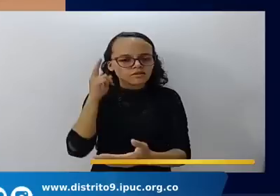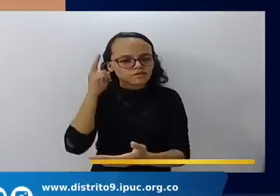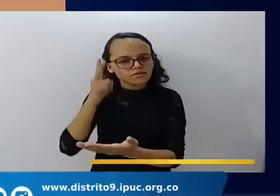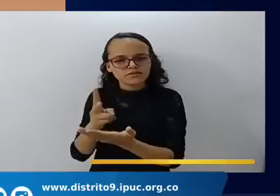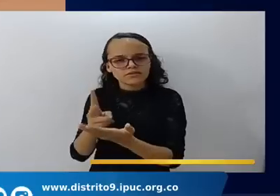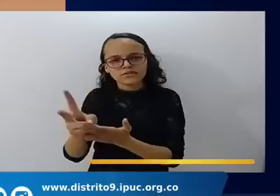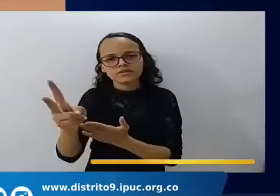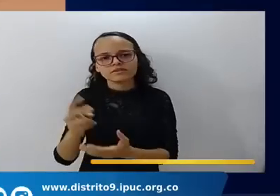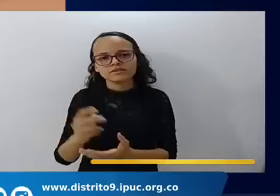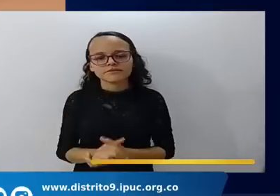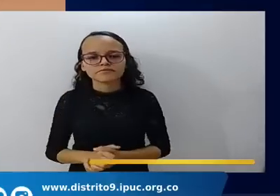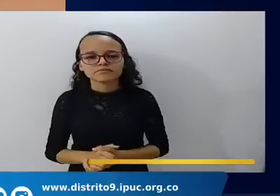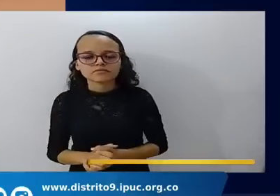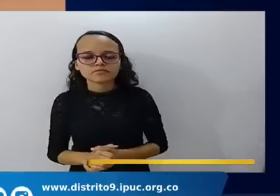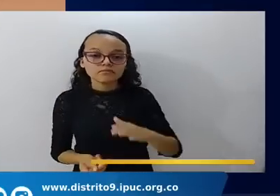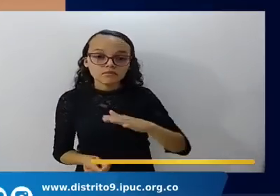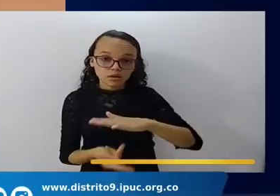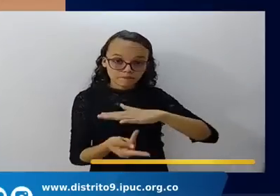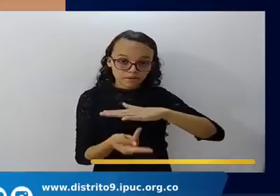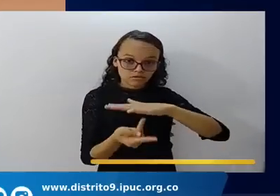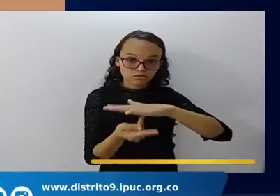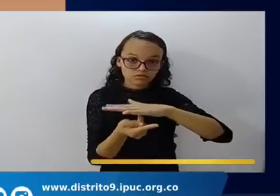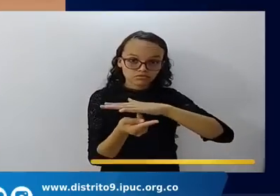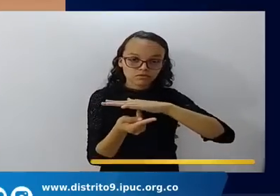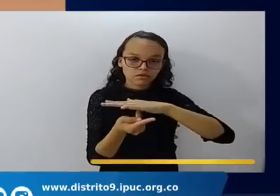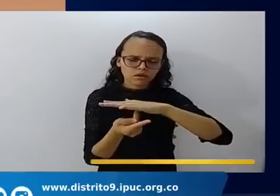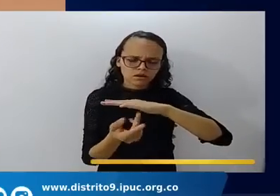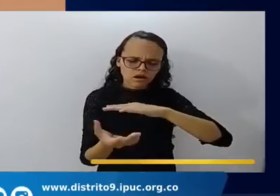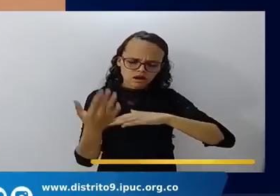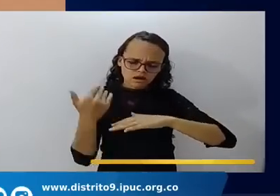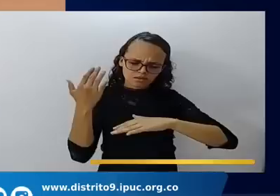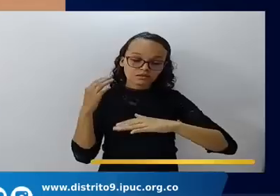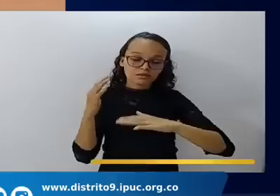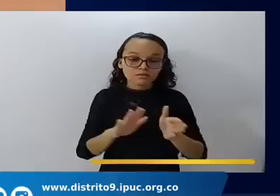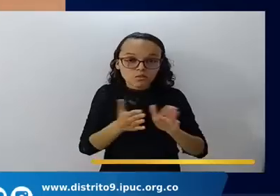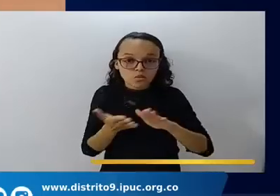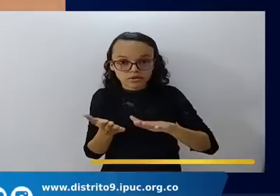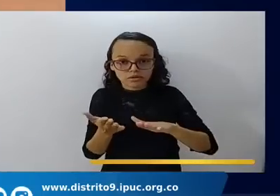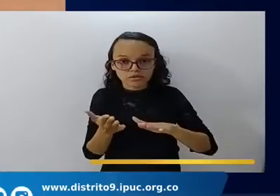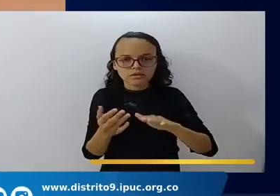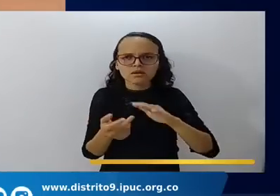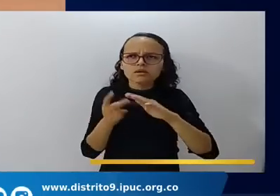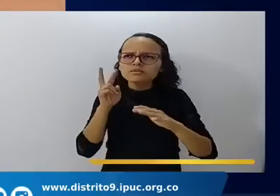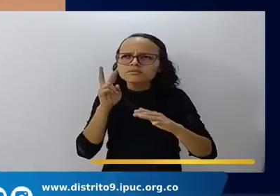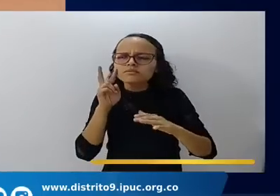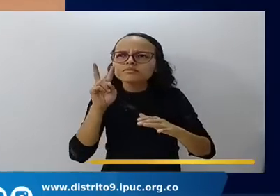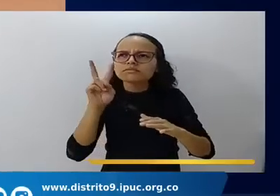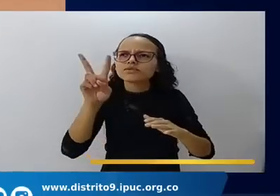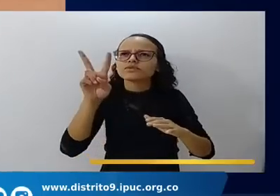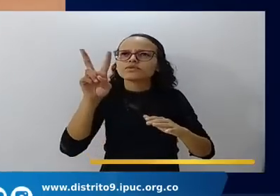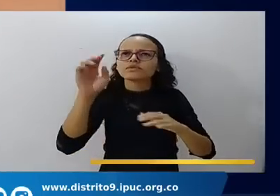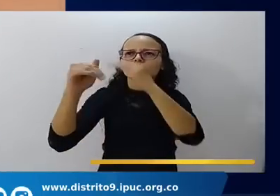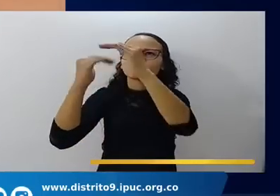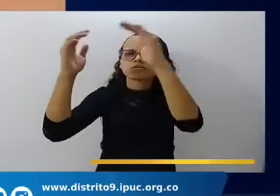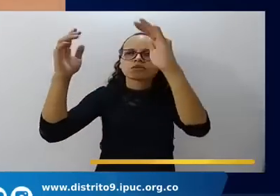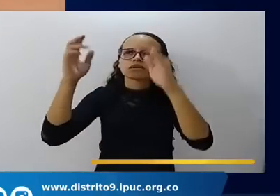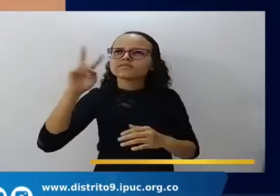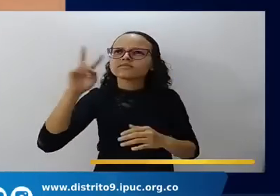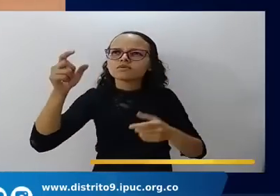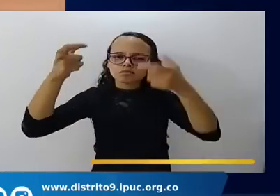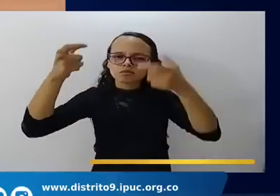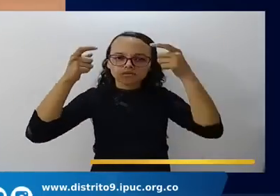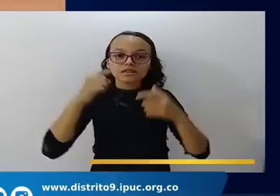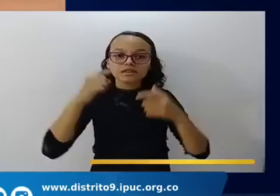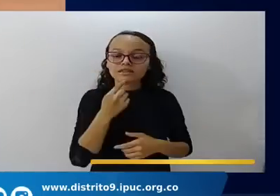momentos antes de su partida, vio la corona. Porque yo ya estoy para ser